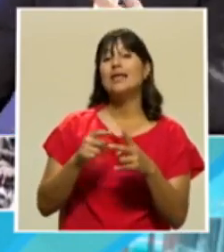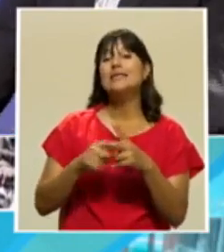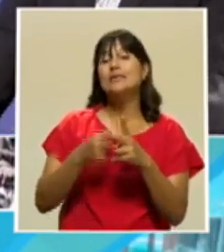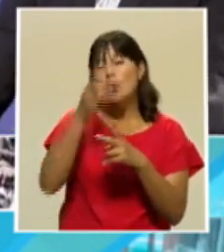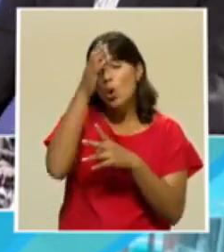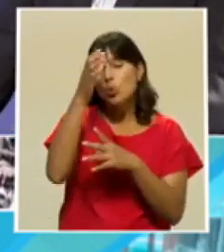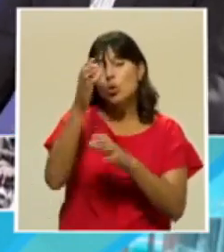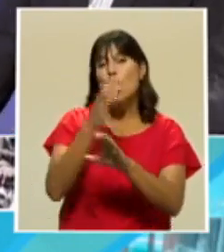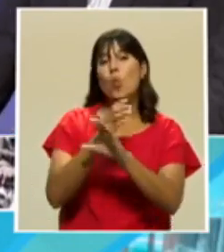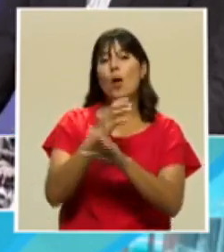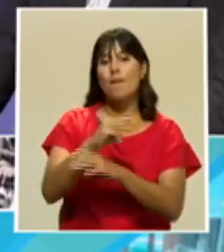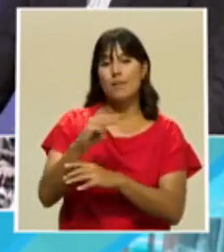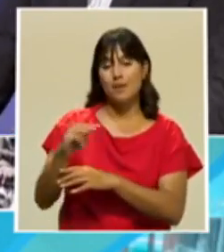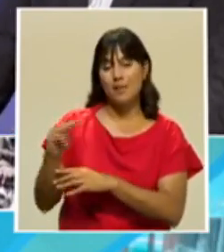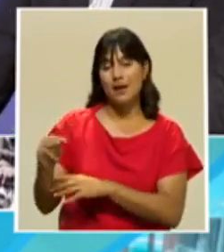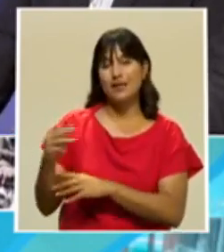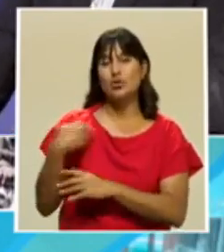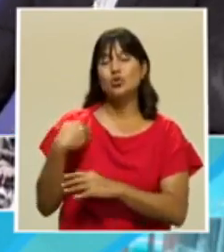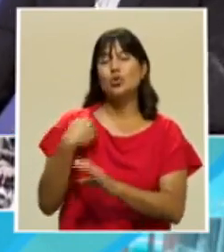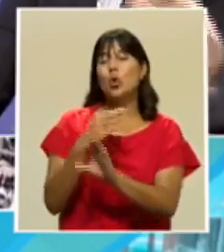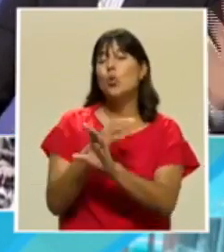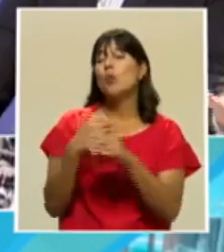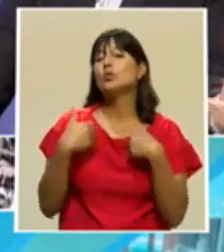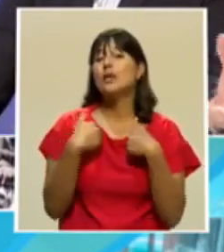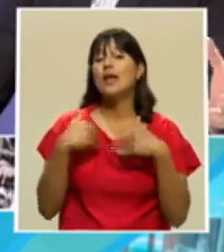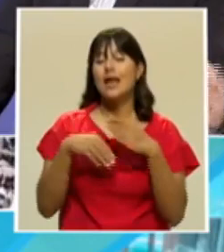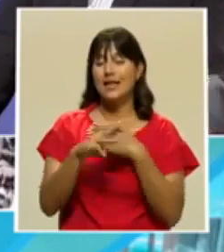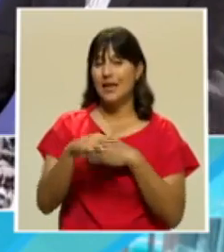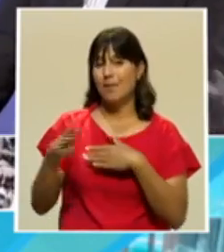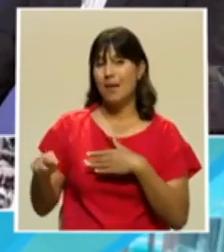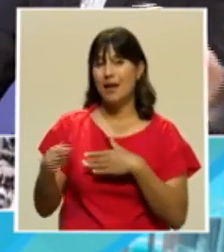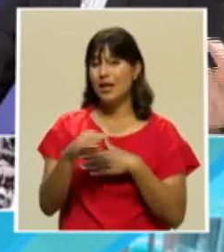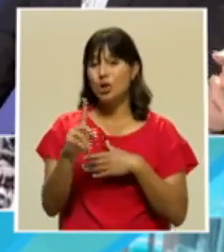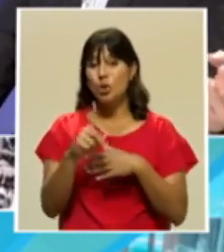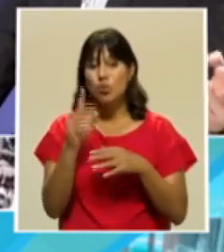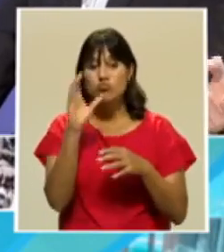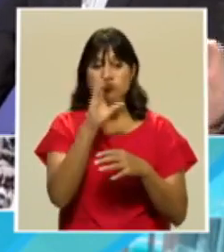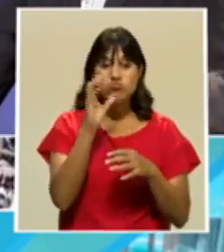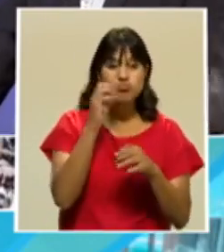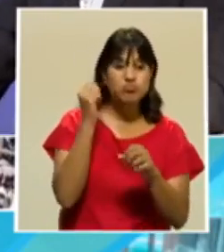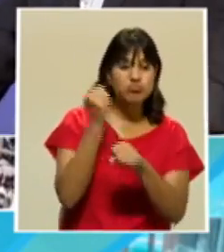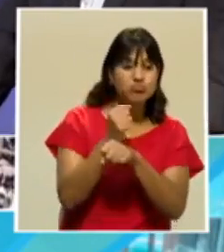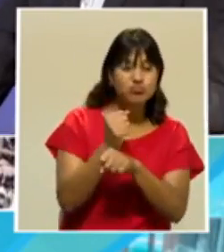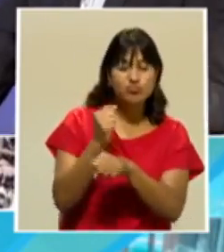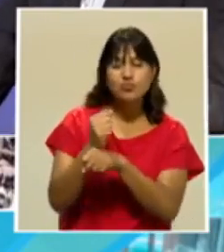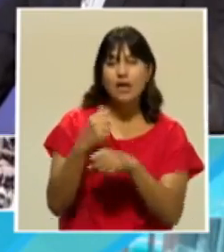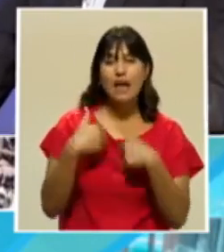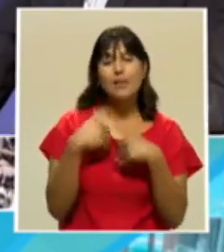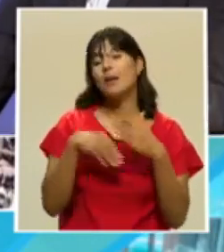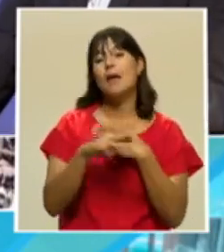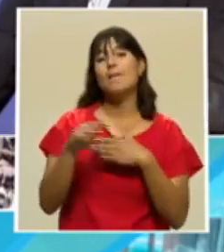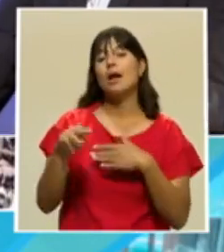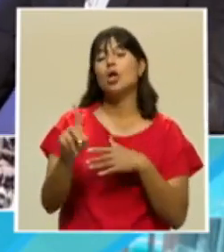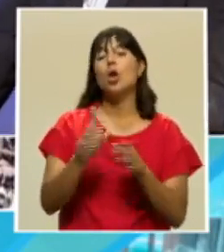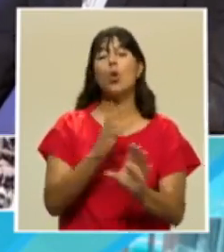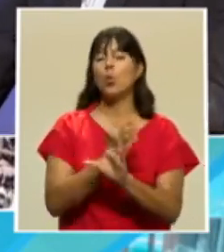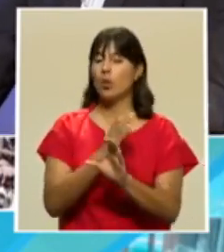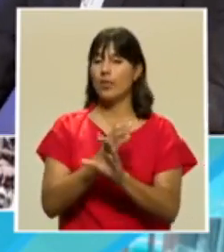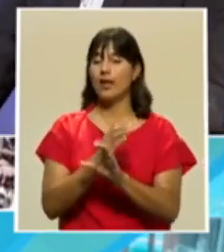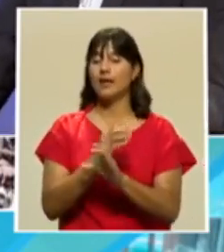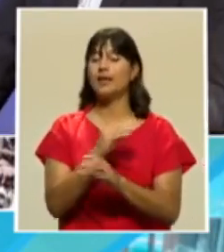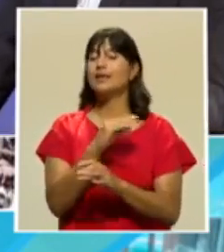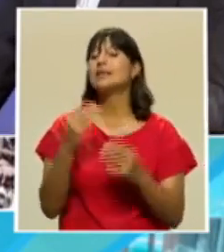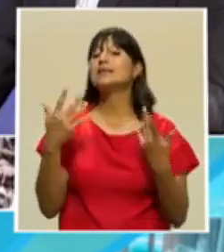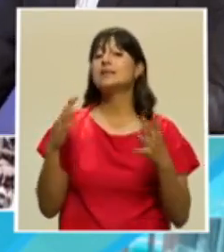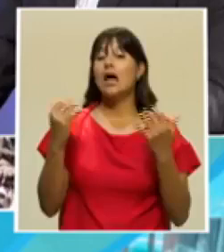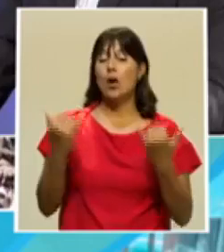cultivadores de los productos marinos, en lugar de ser cazadores, explotadores de los recursos marinos, que ya